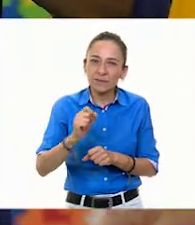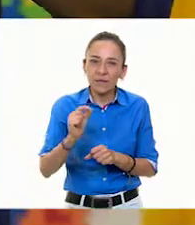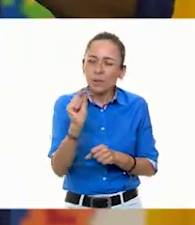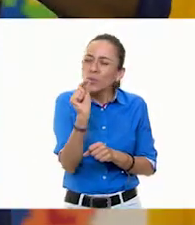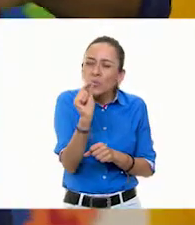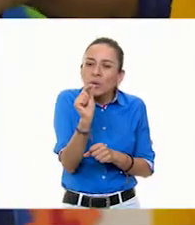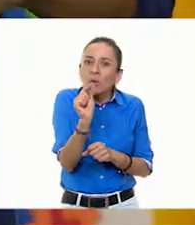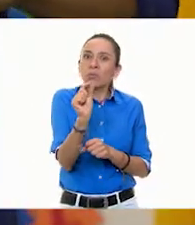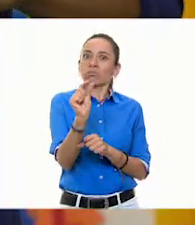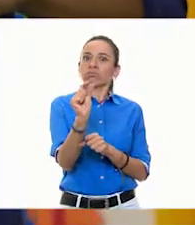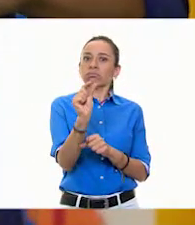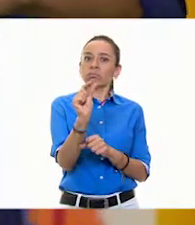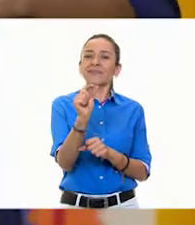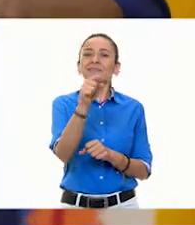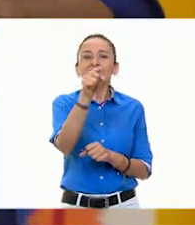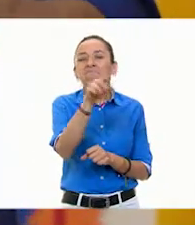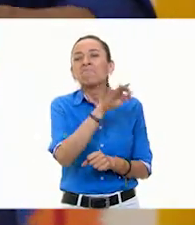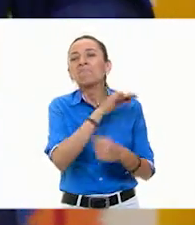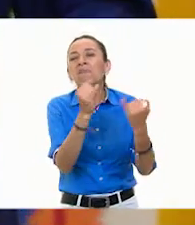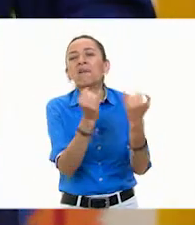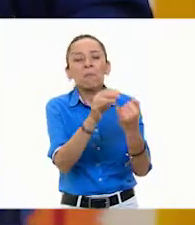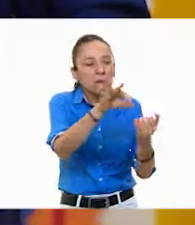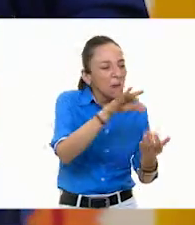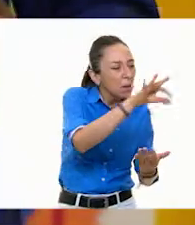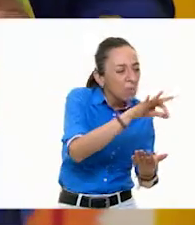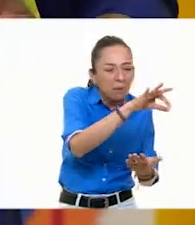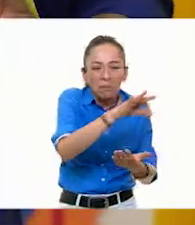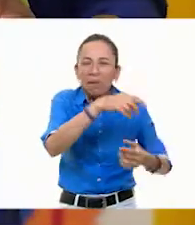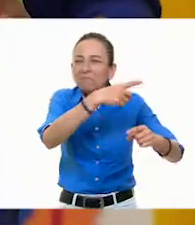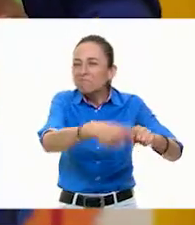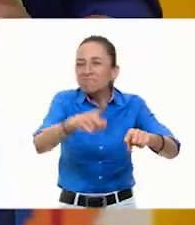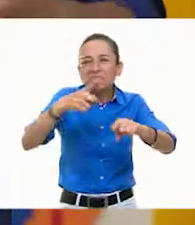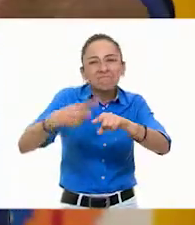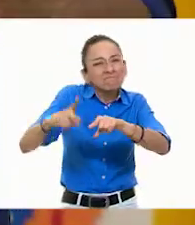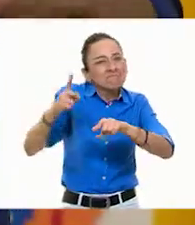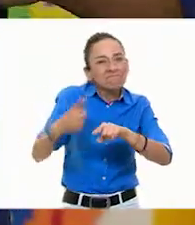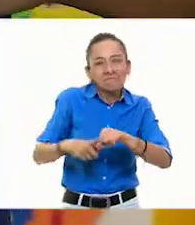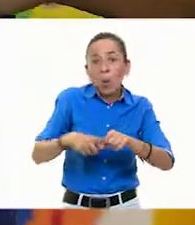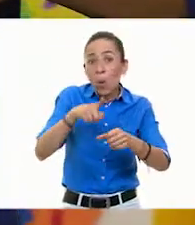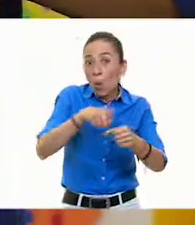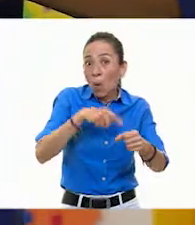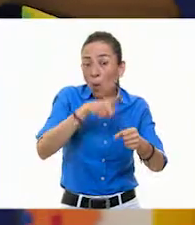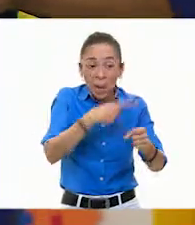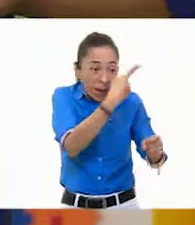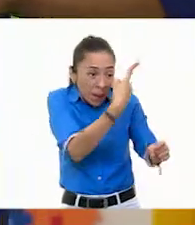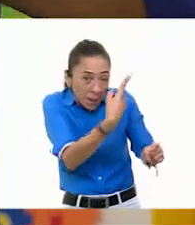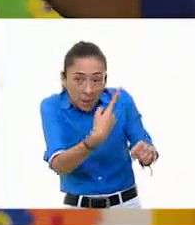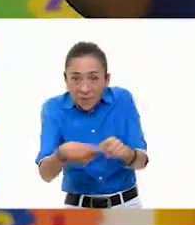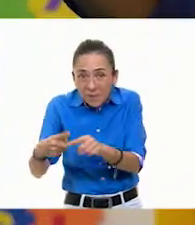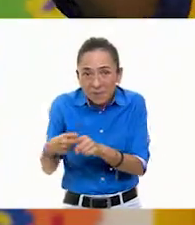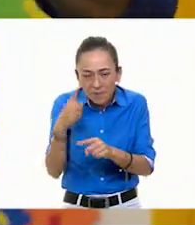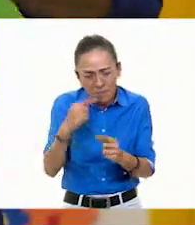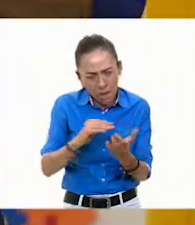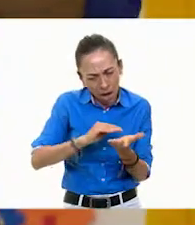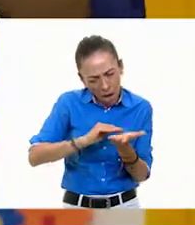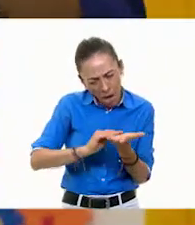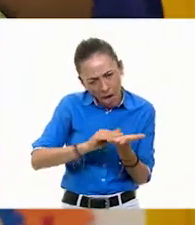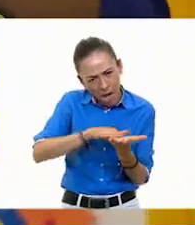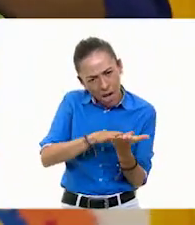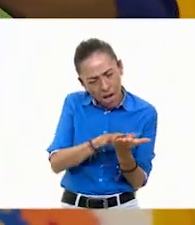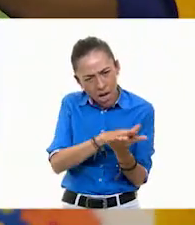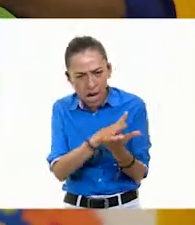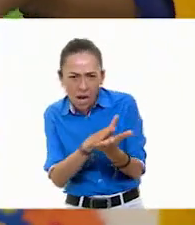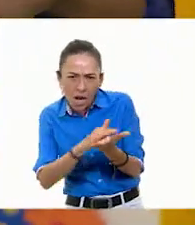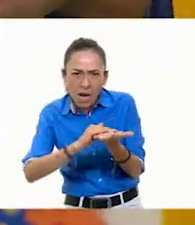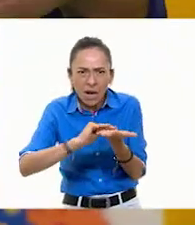tener variedades de semillas pigmentadas para lograr diferentes texturas. Ya que tengamos esto, al final, maestro, ¿qué le tenemos?